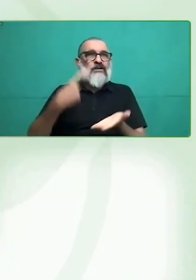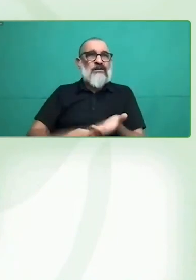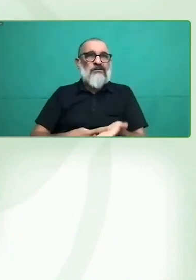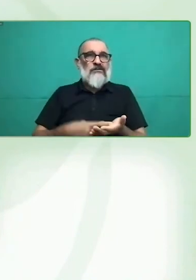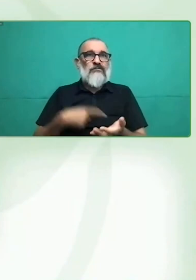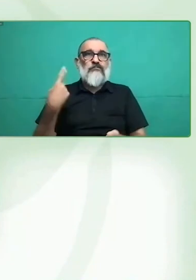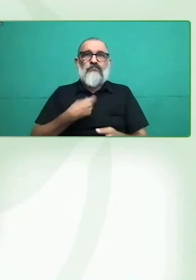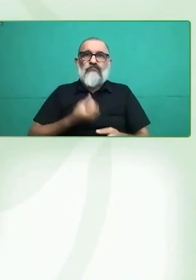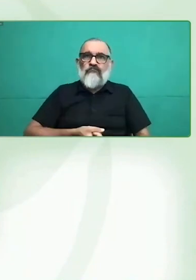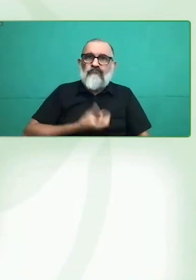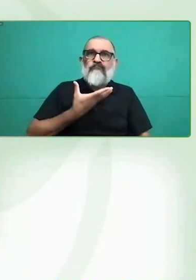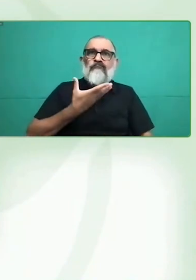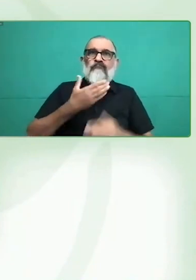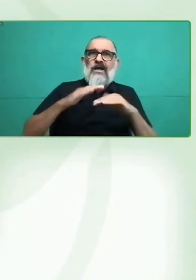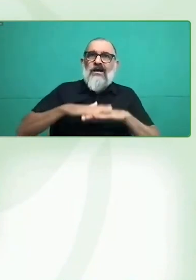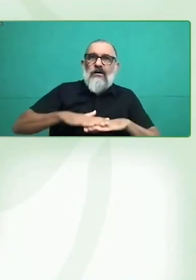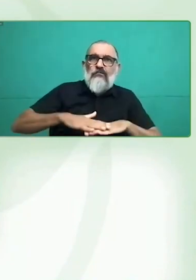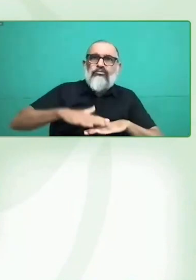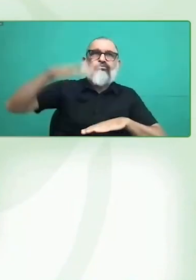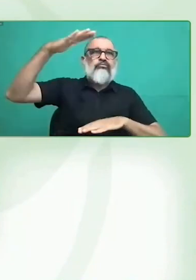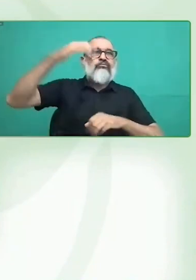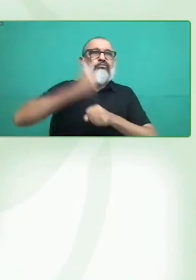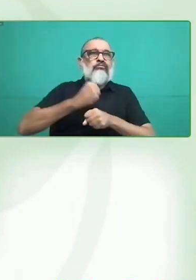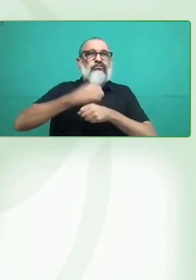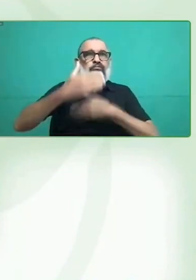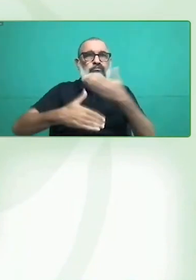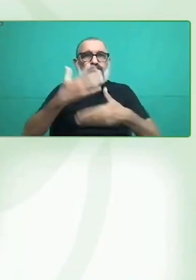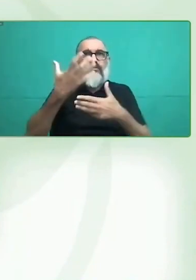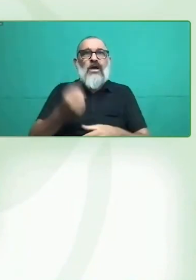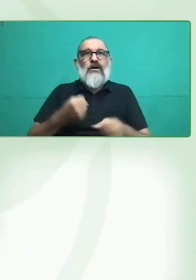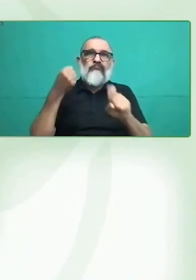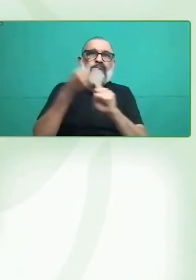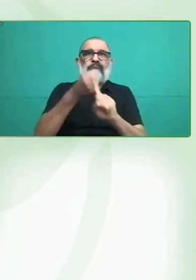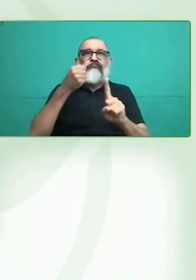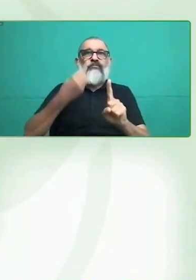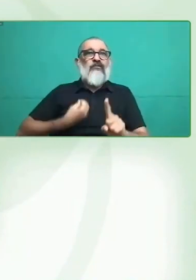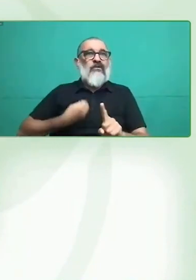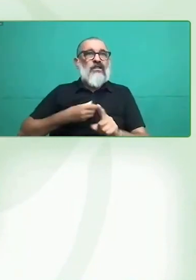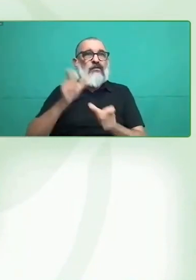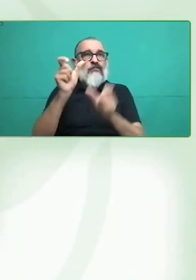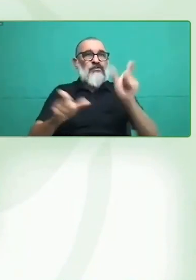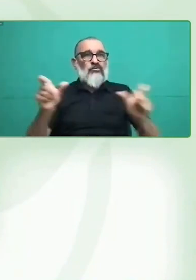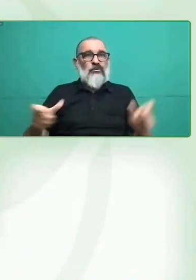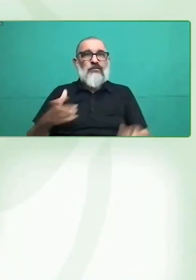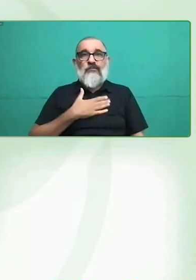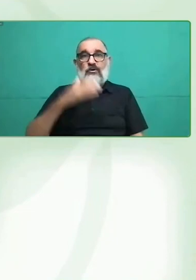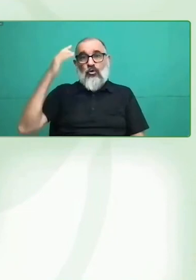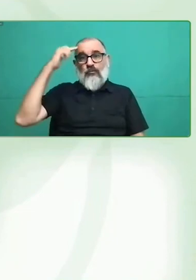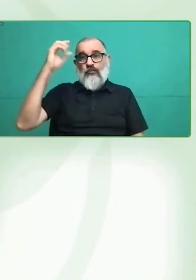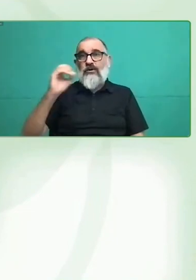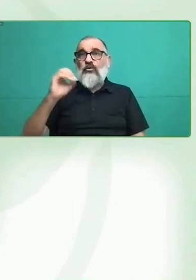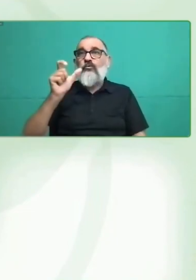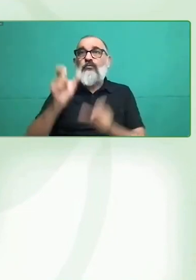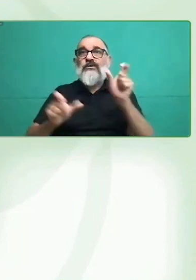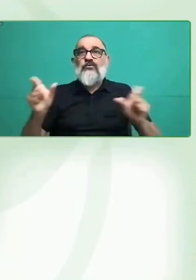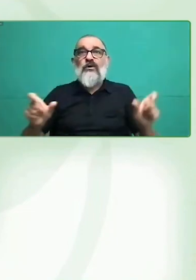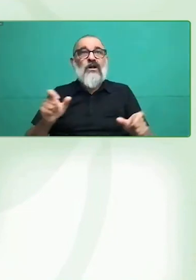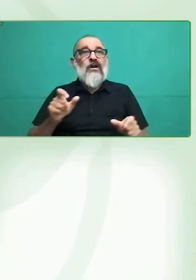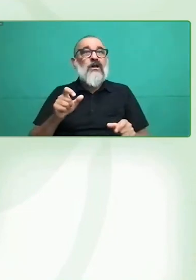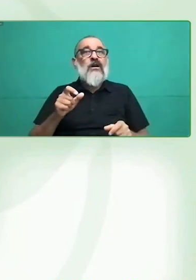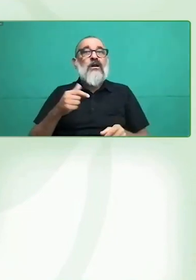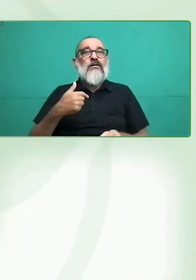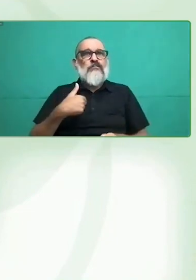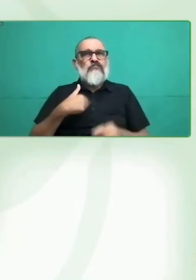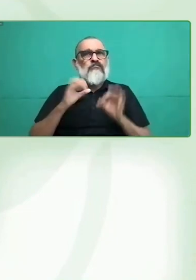compromiso de estar siempre mirando qué hace falta, y tener la apertura también de trabajar otros temas y de buscar la